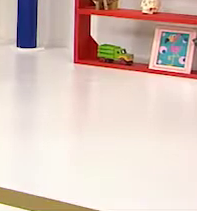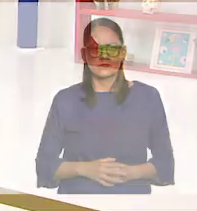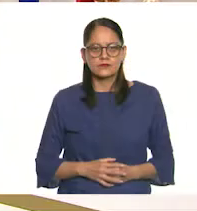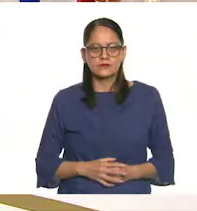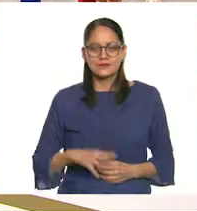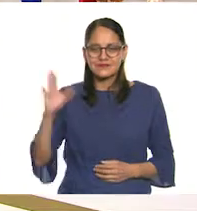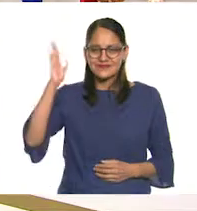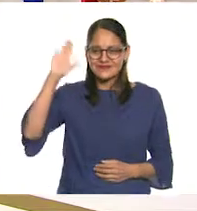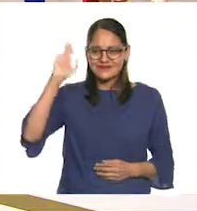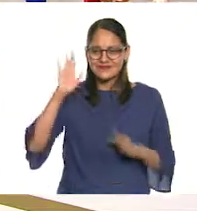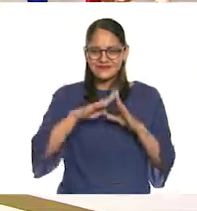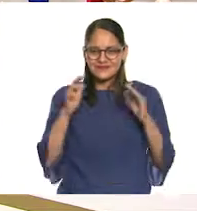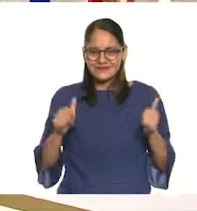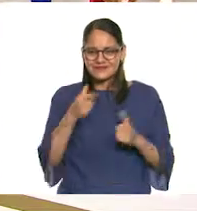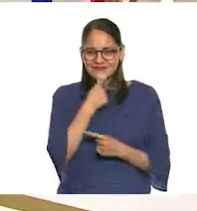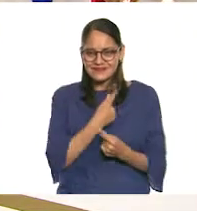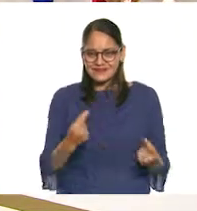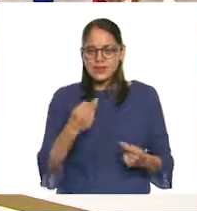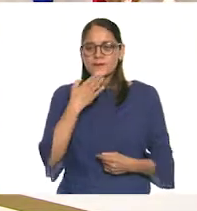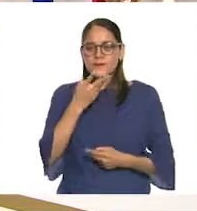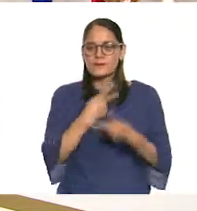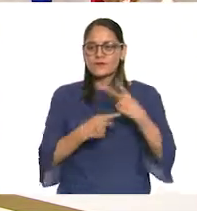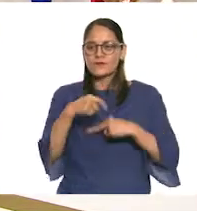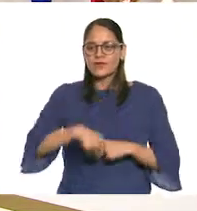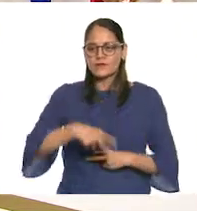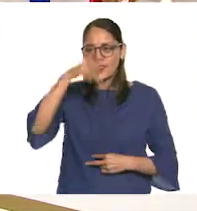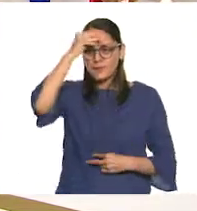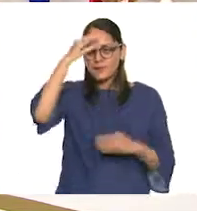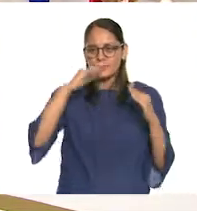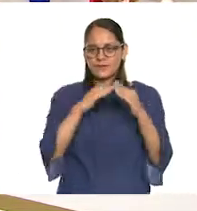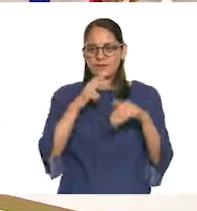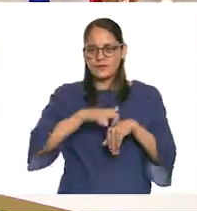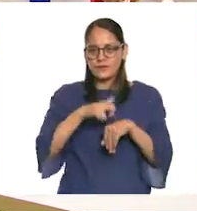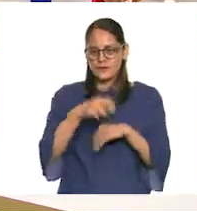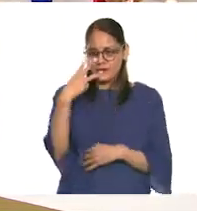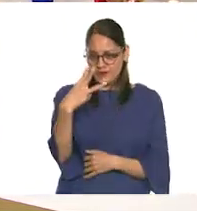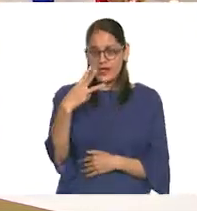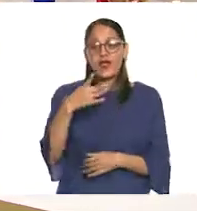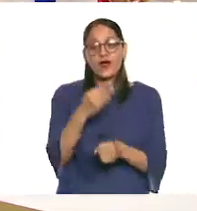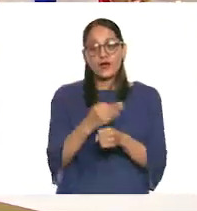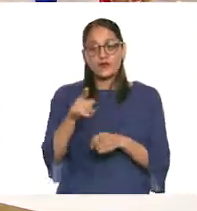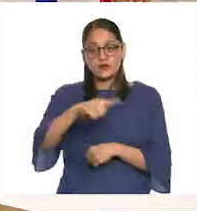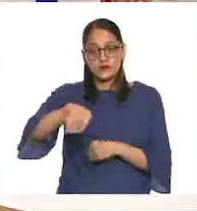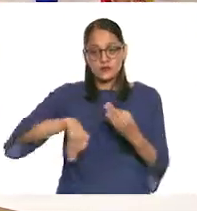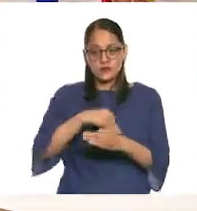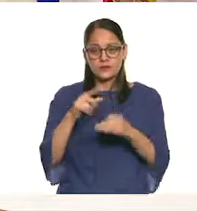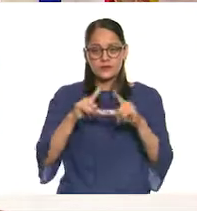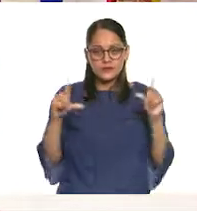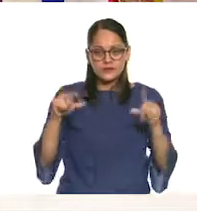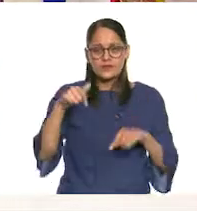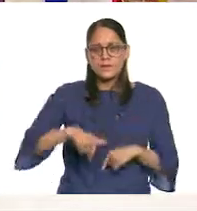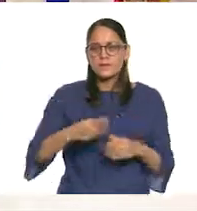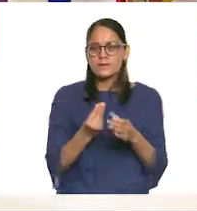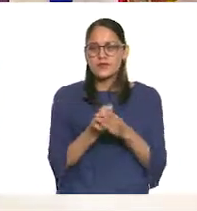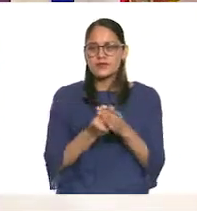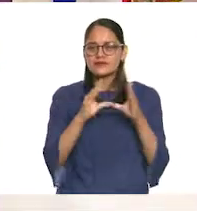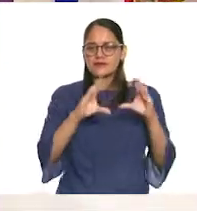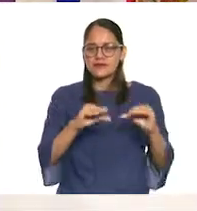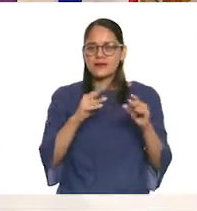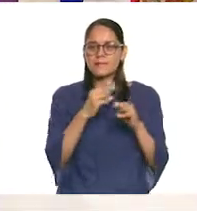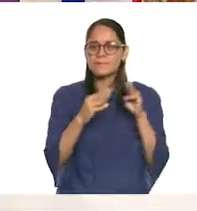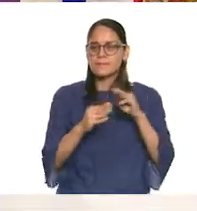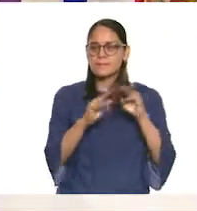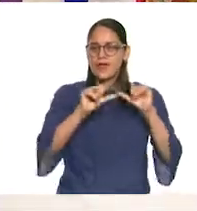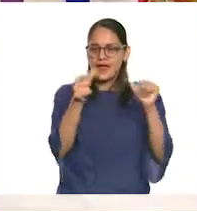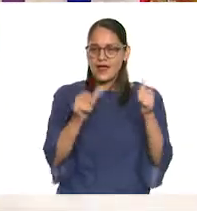¿Cómo están, niñas y niños? Bienvenidos a Aprenden Casa 3. Espero que ya estén listas y listos para nuestra clase de artes.